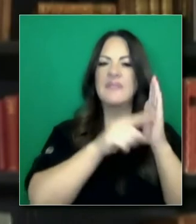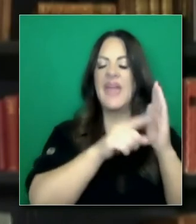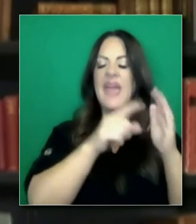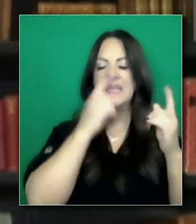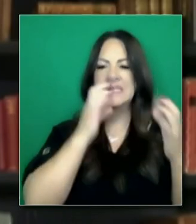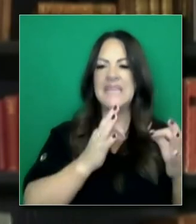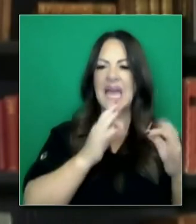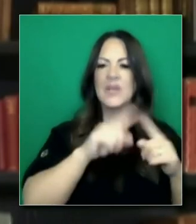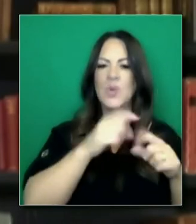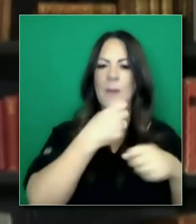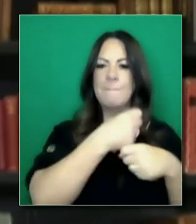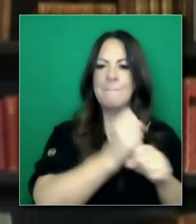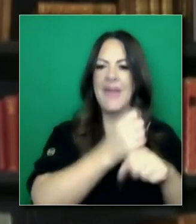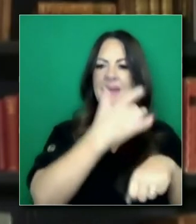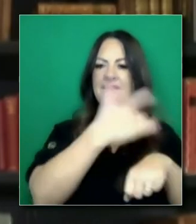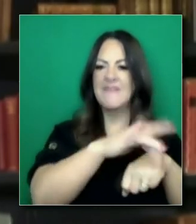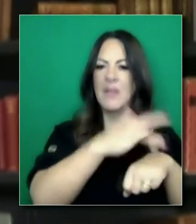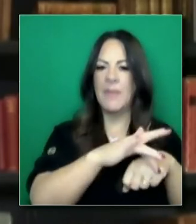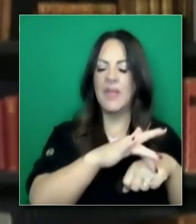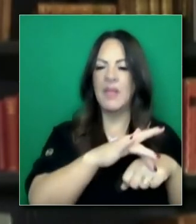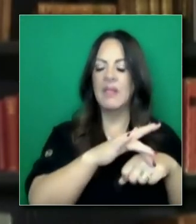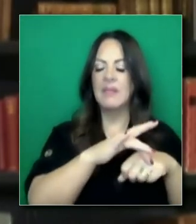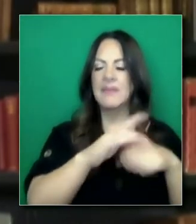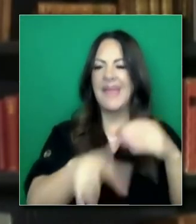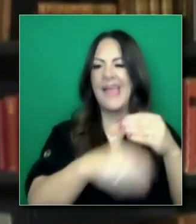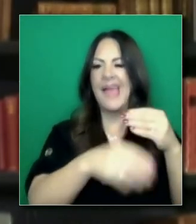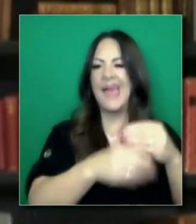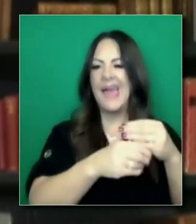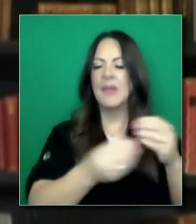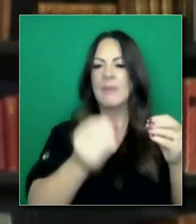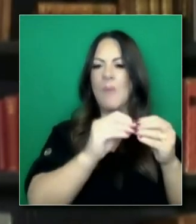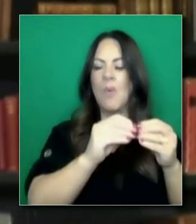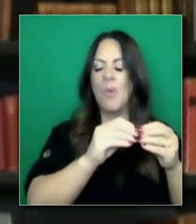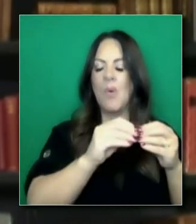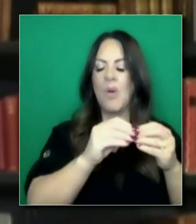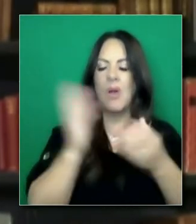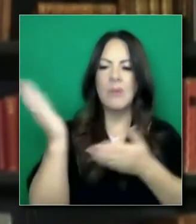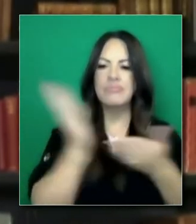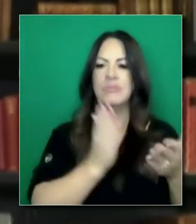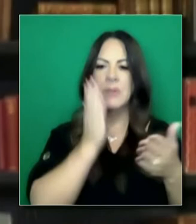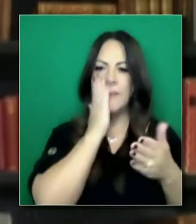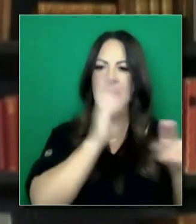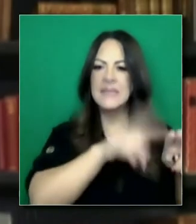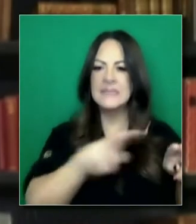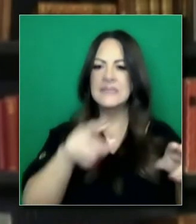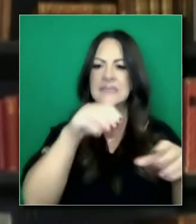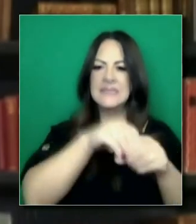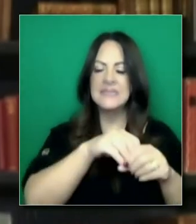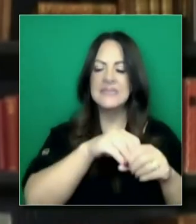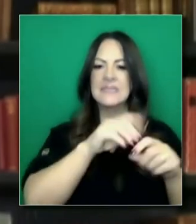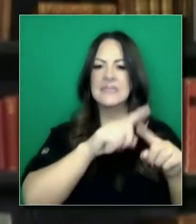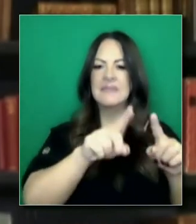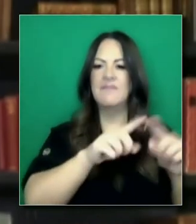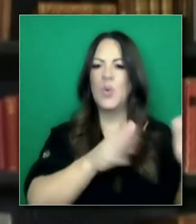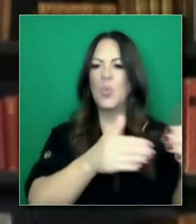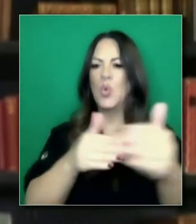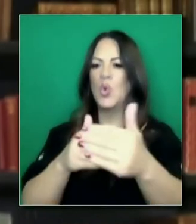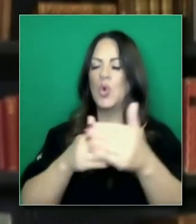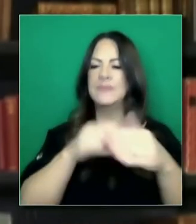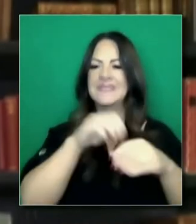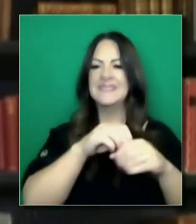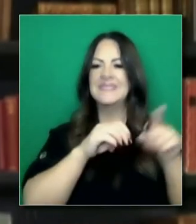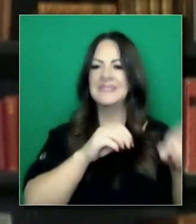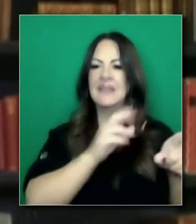En total, esto es una respuesta directa a su pregunta en cuanto a la cantidad